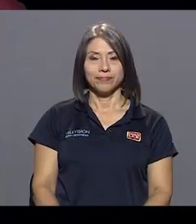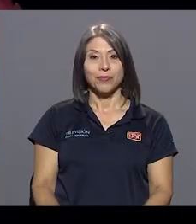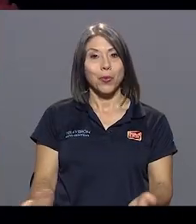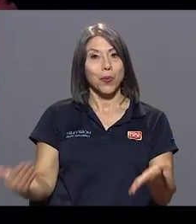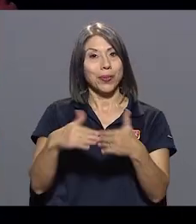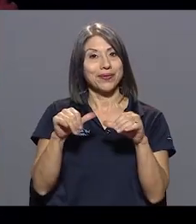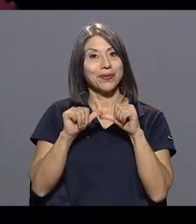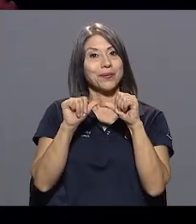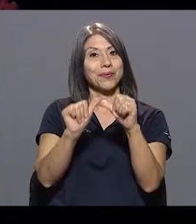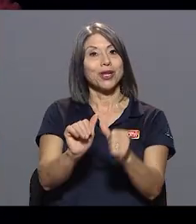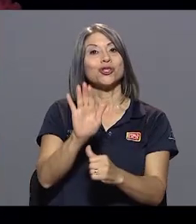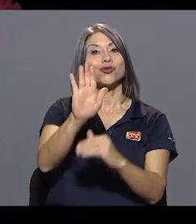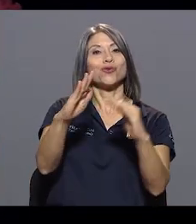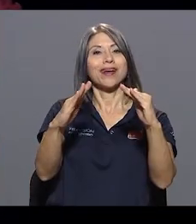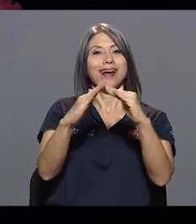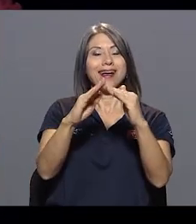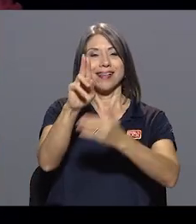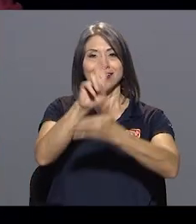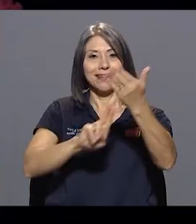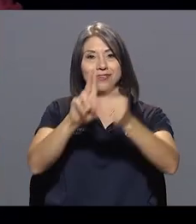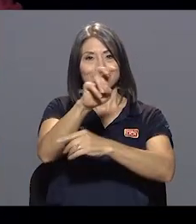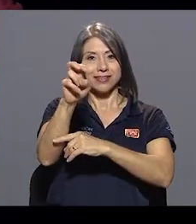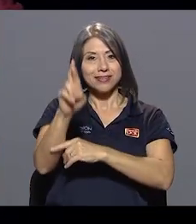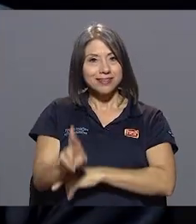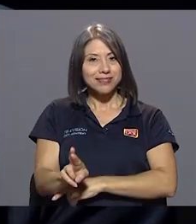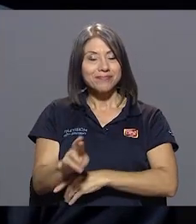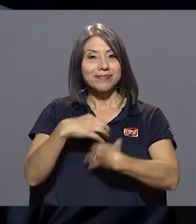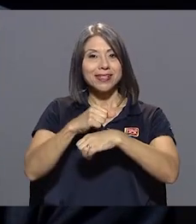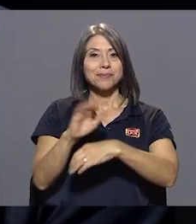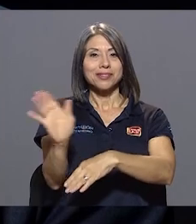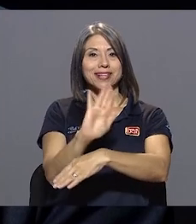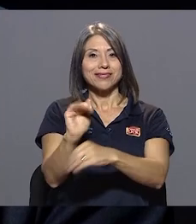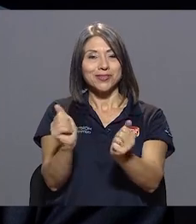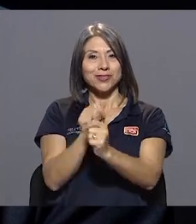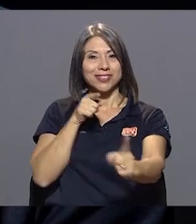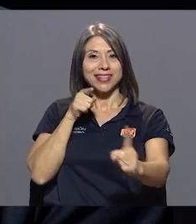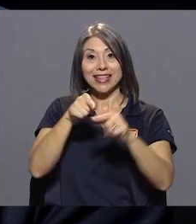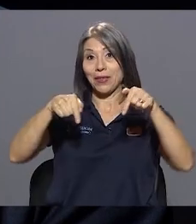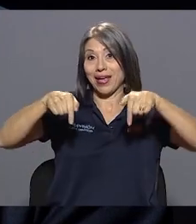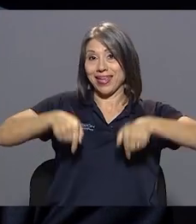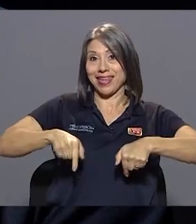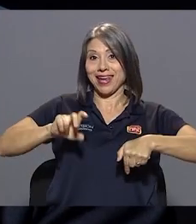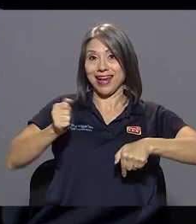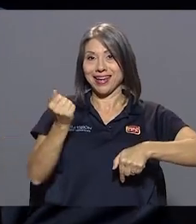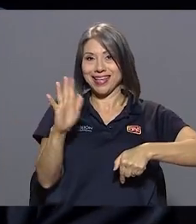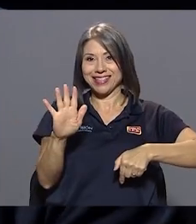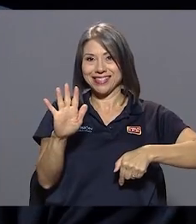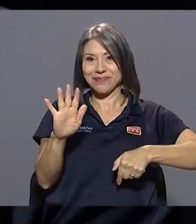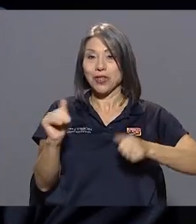Regresamos a su casa, la Universidad de Costa Rica, donde hacemos televisión con sentido, aquí en Canal 15. Estoy con don César Parral,